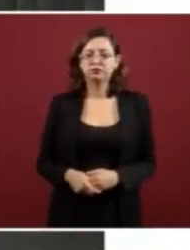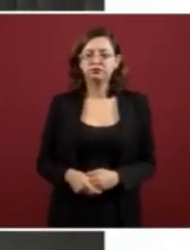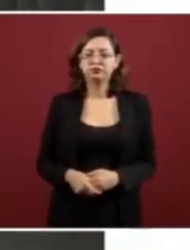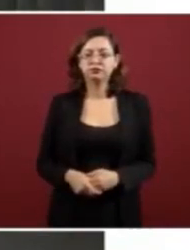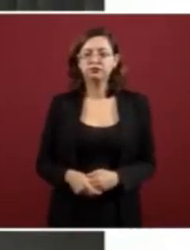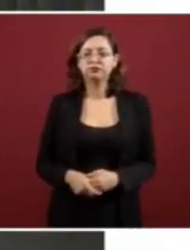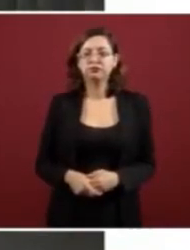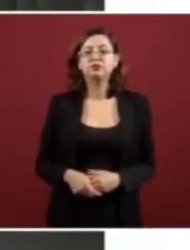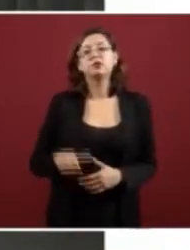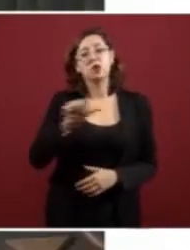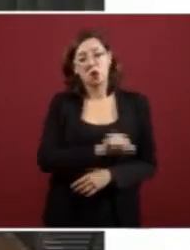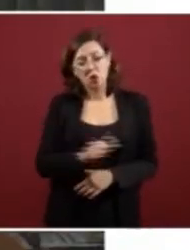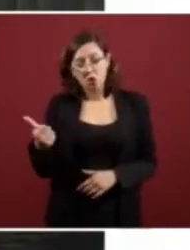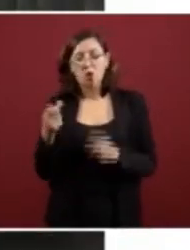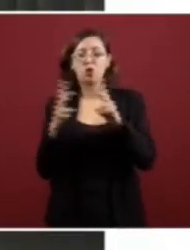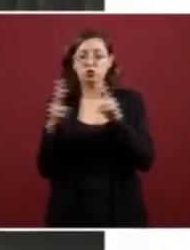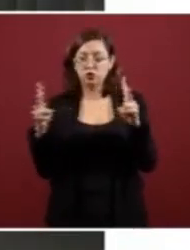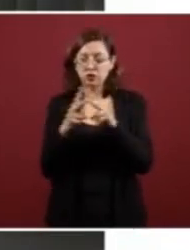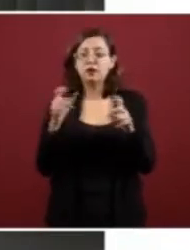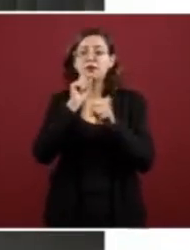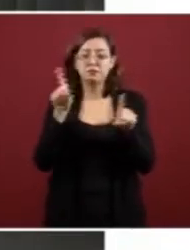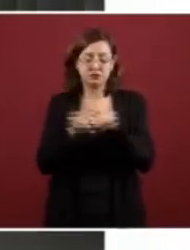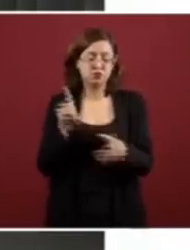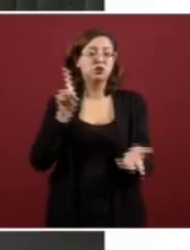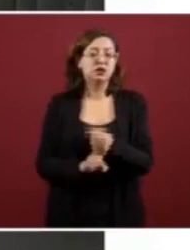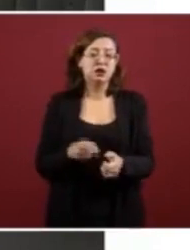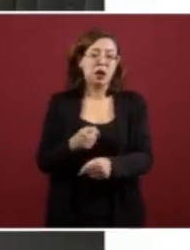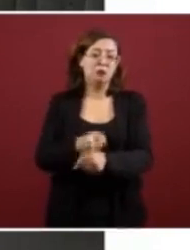Este es otro vehículo también con armamento calibre 50.